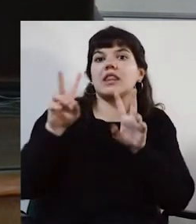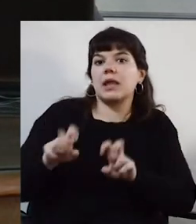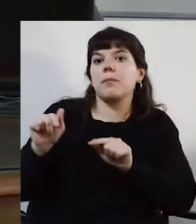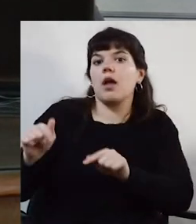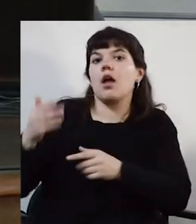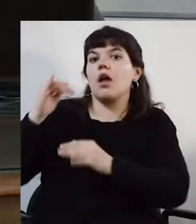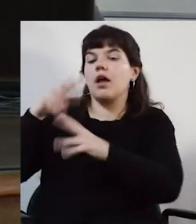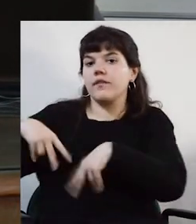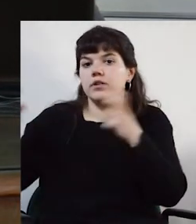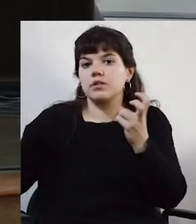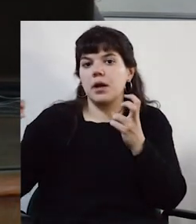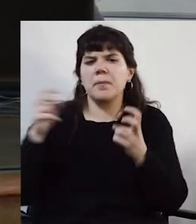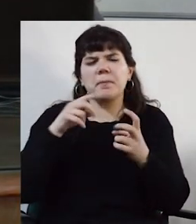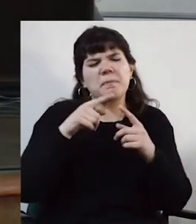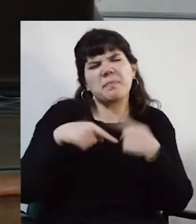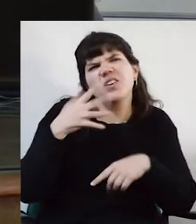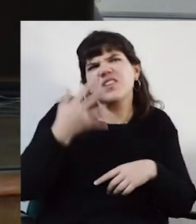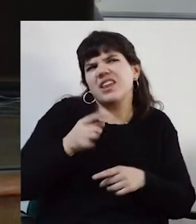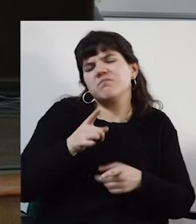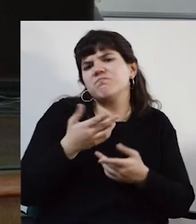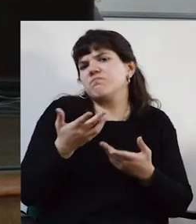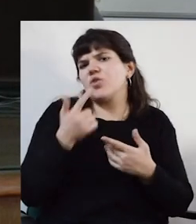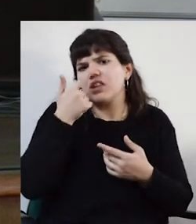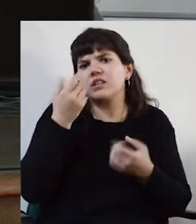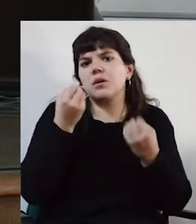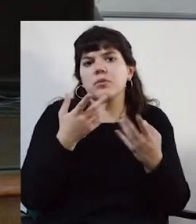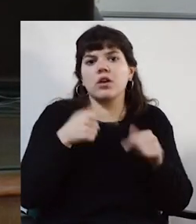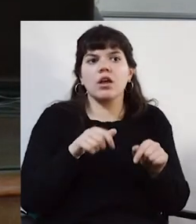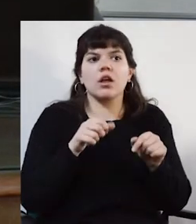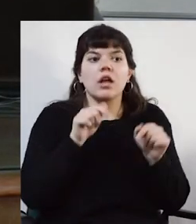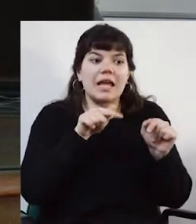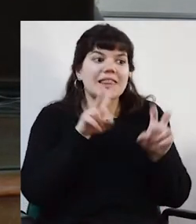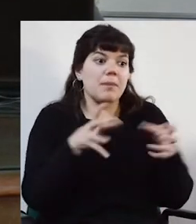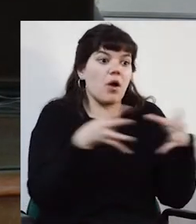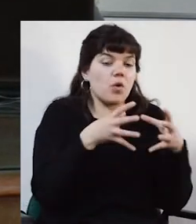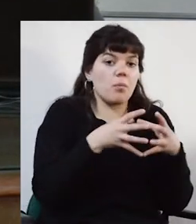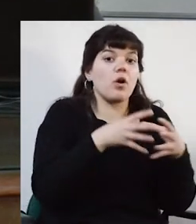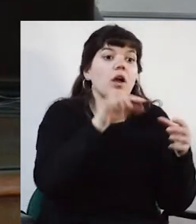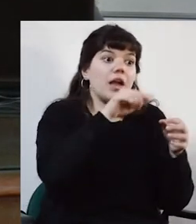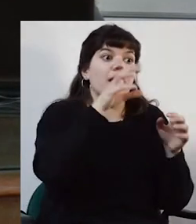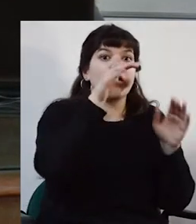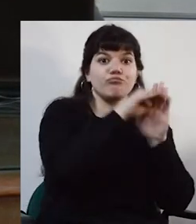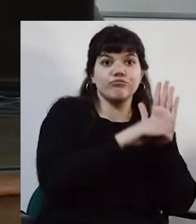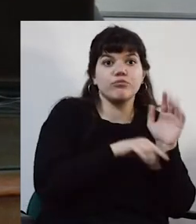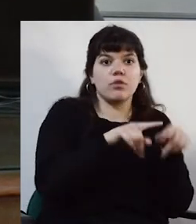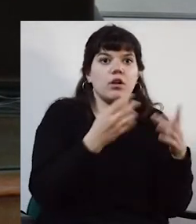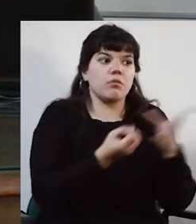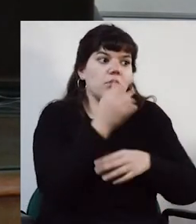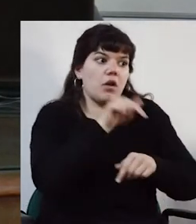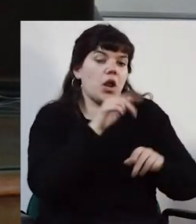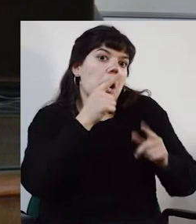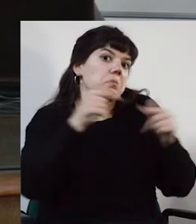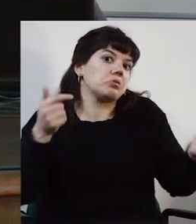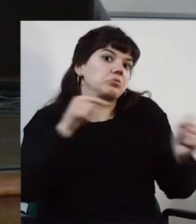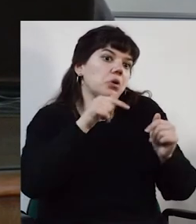es todo redundante. Porque lo de los grupos, y sobre todo el formulario de CECIC, es un formulario que alguien completó,